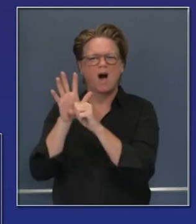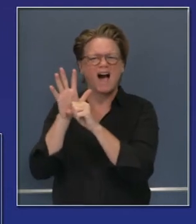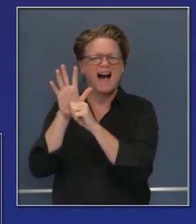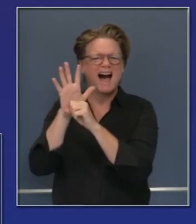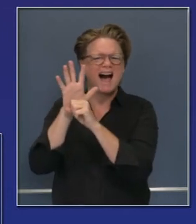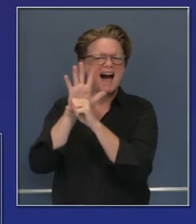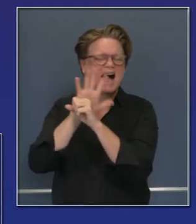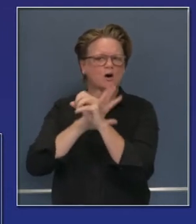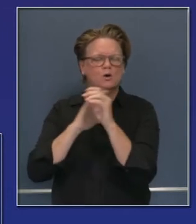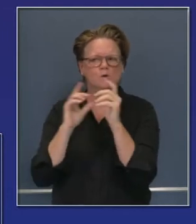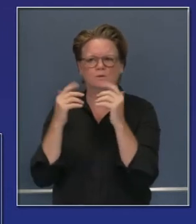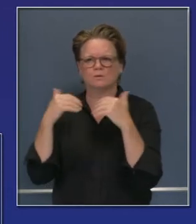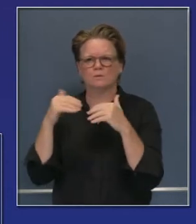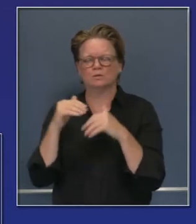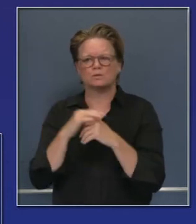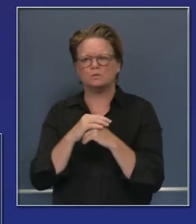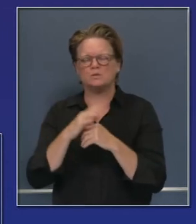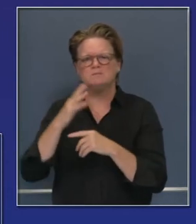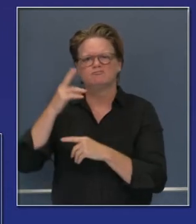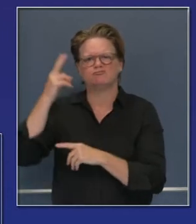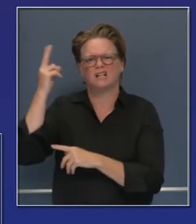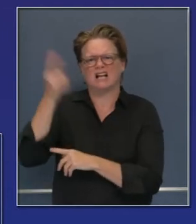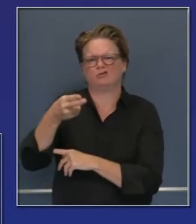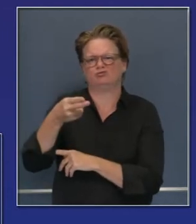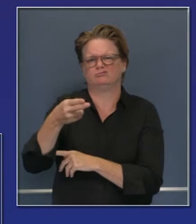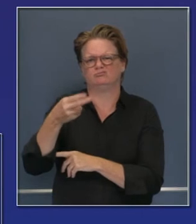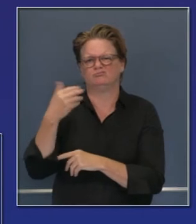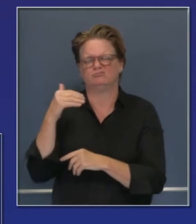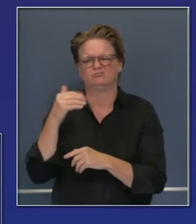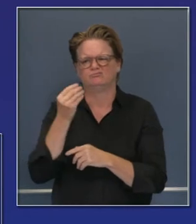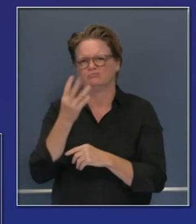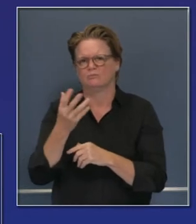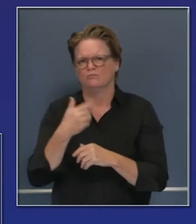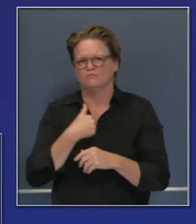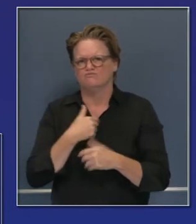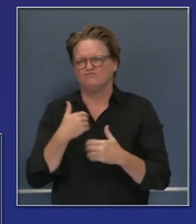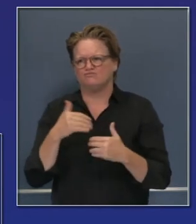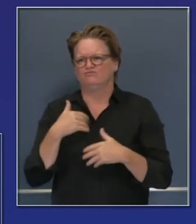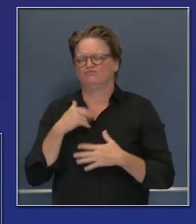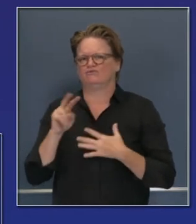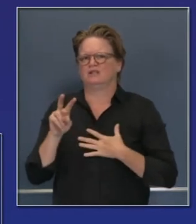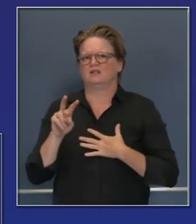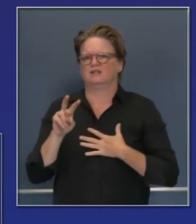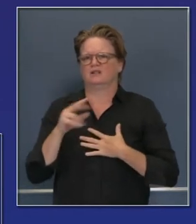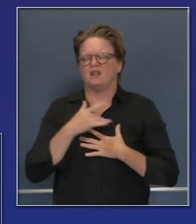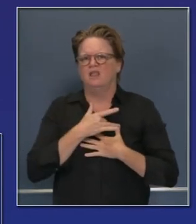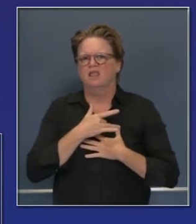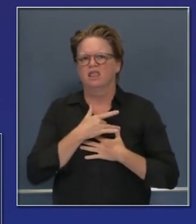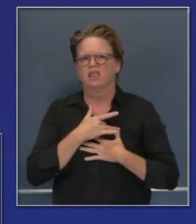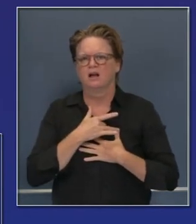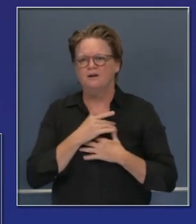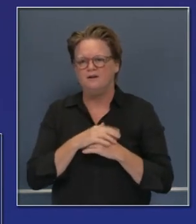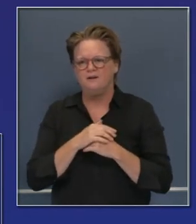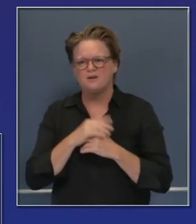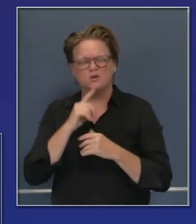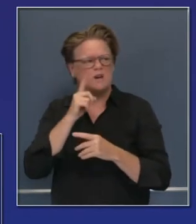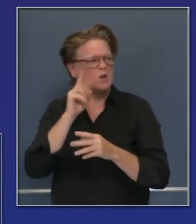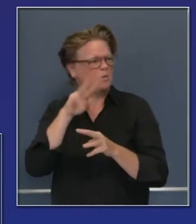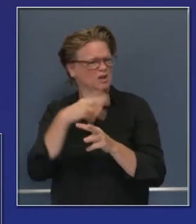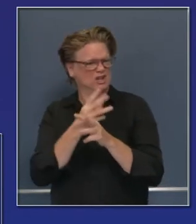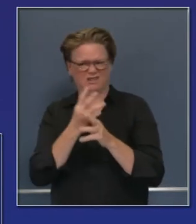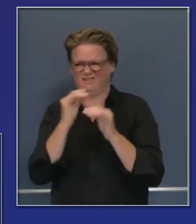Esta es la región de Santa Cruz. Es un testimonio, claramente un ejemplo de la realidad,